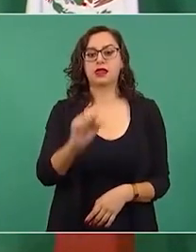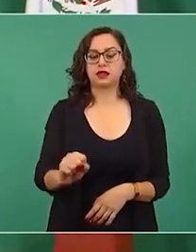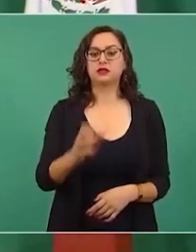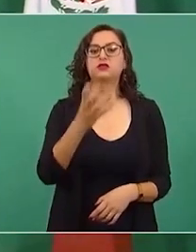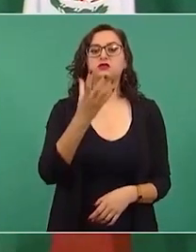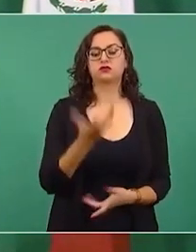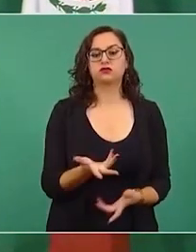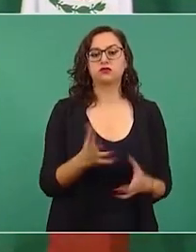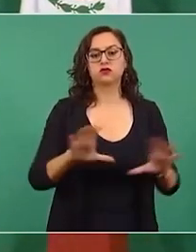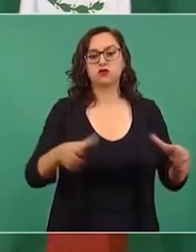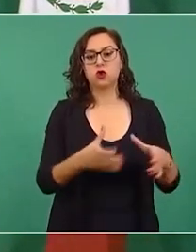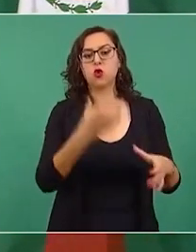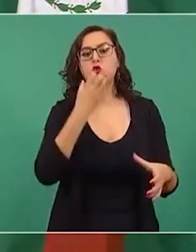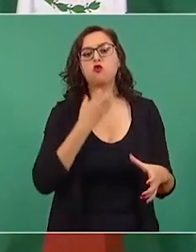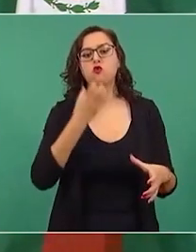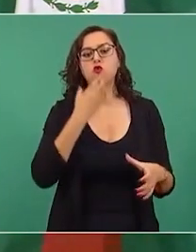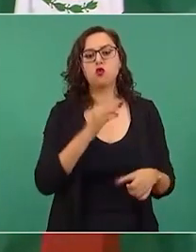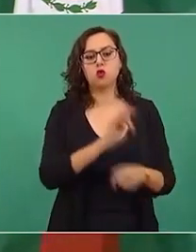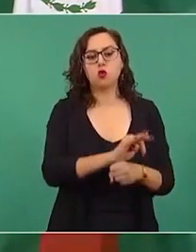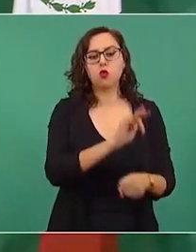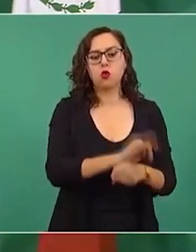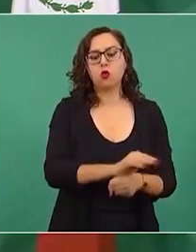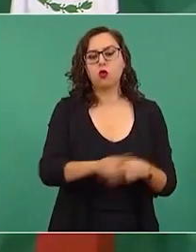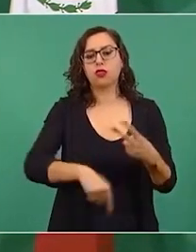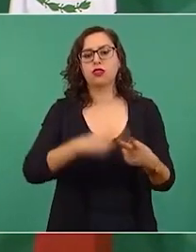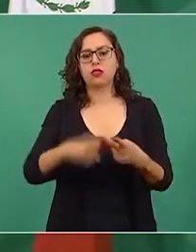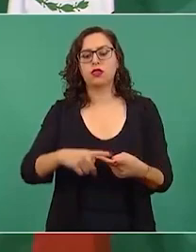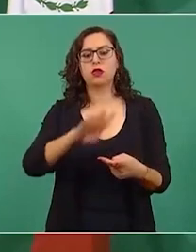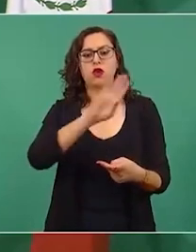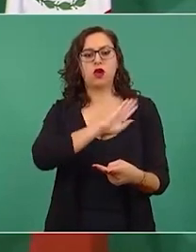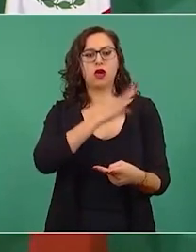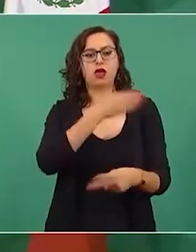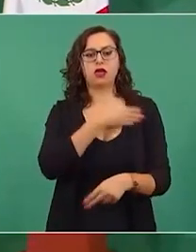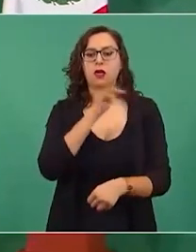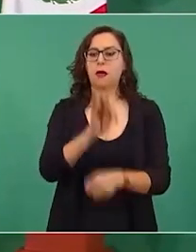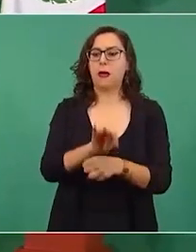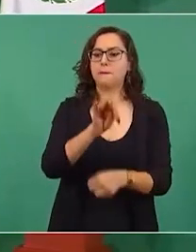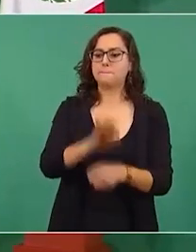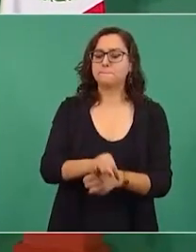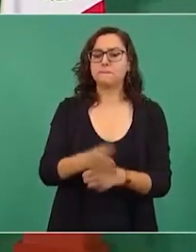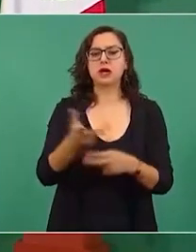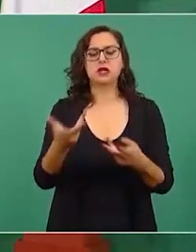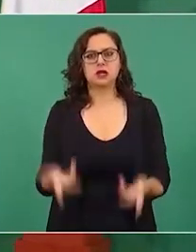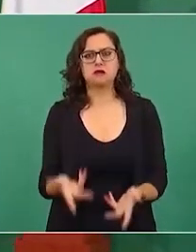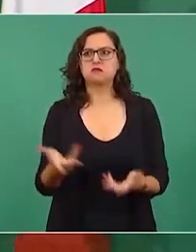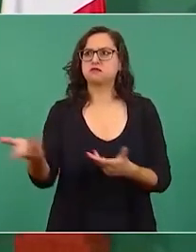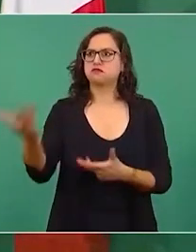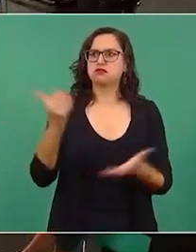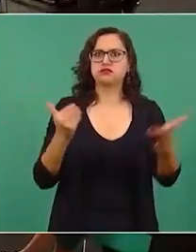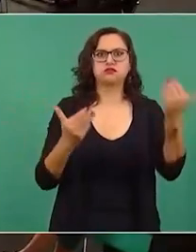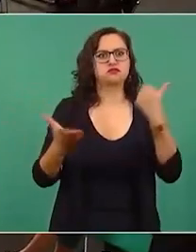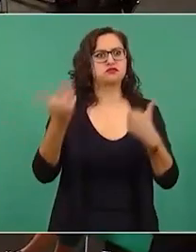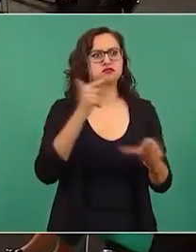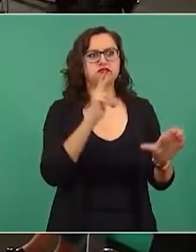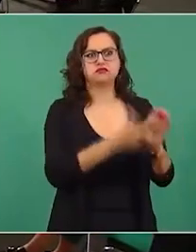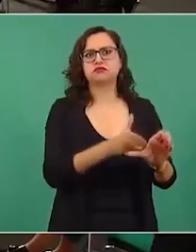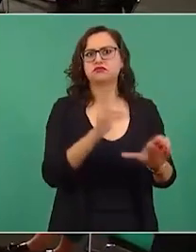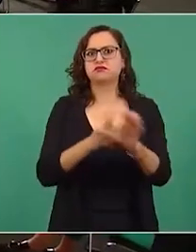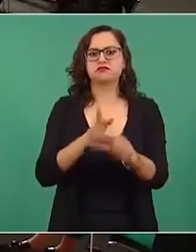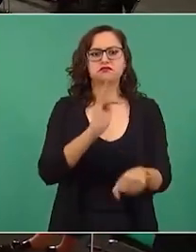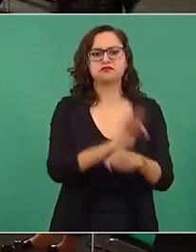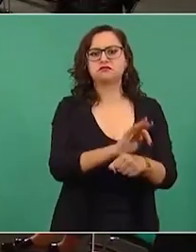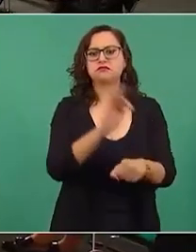españoles, y con muchos perseguidos políticos.